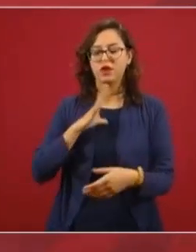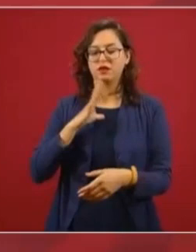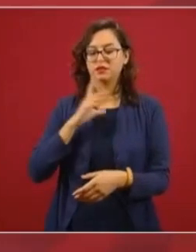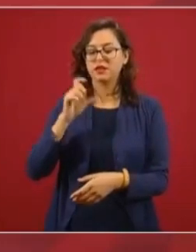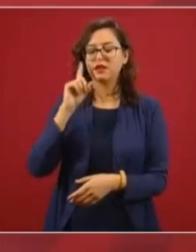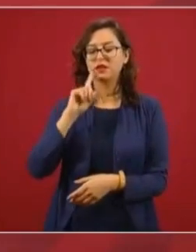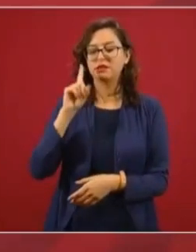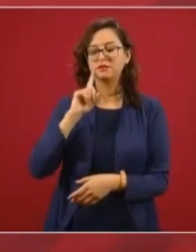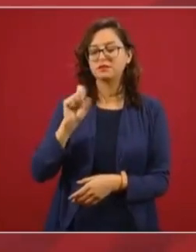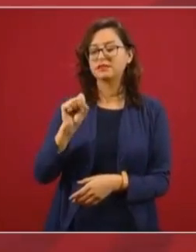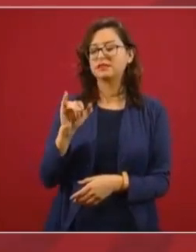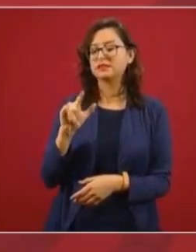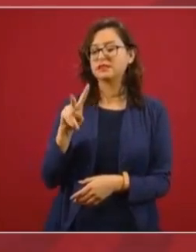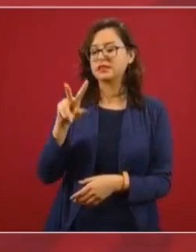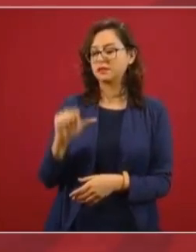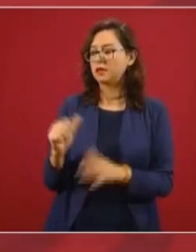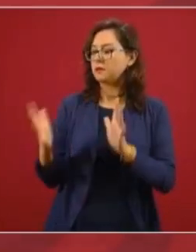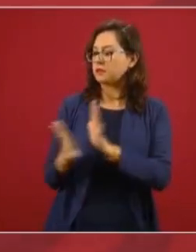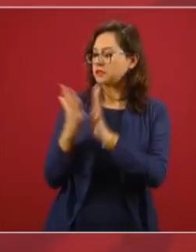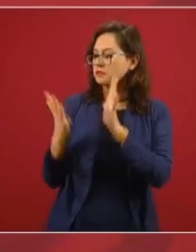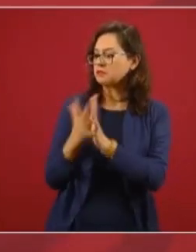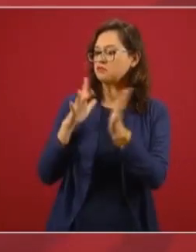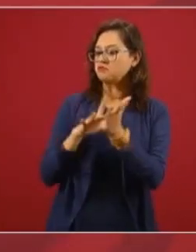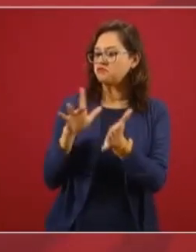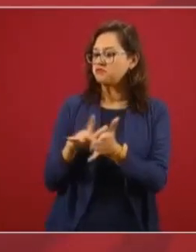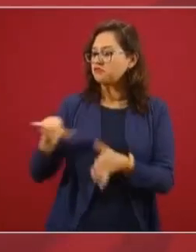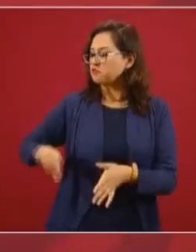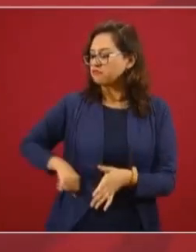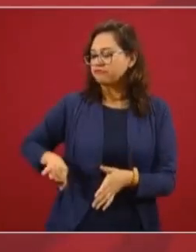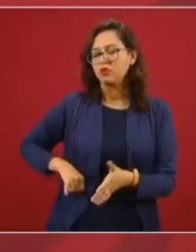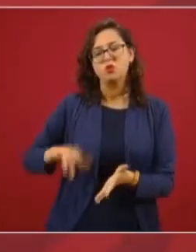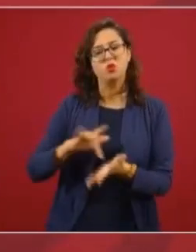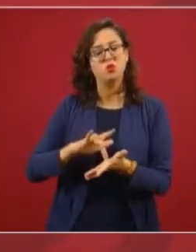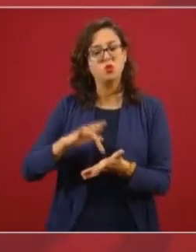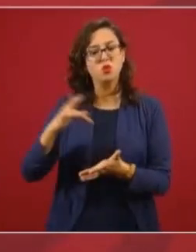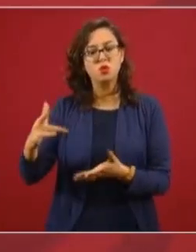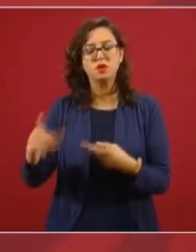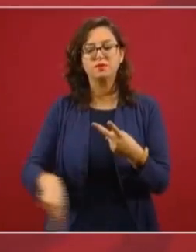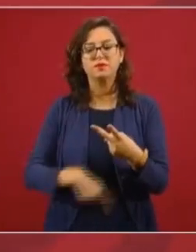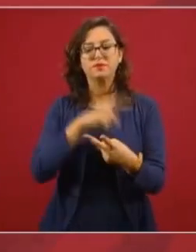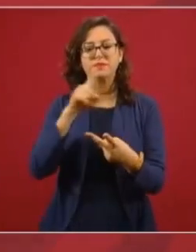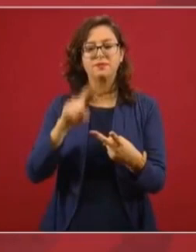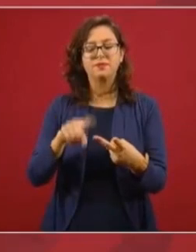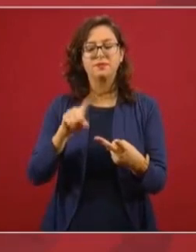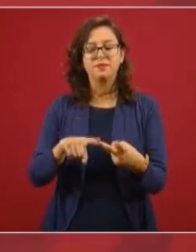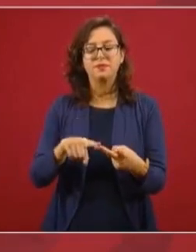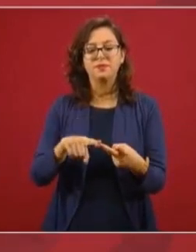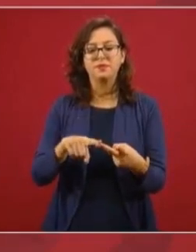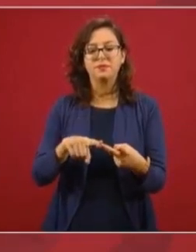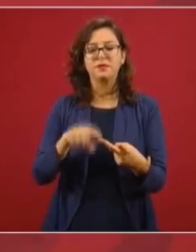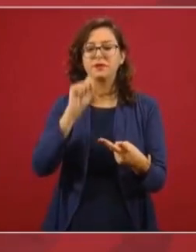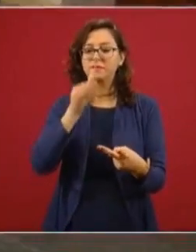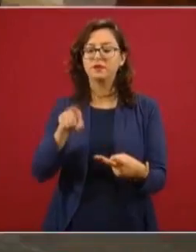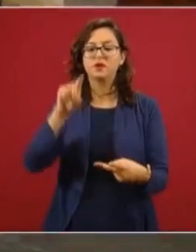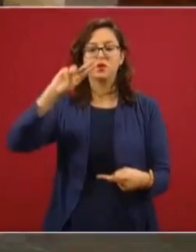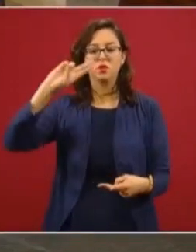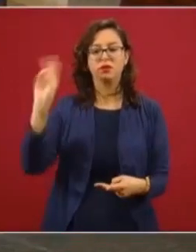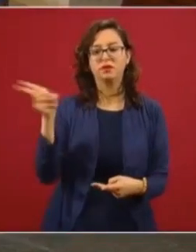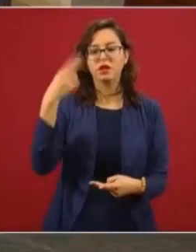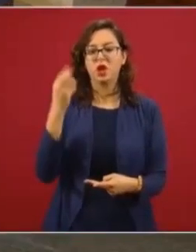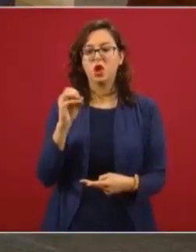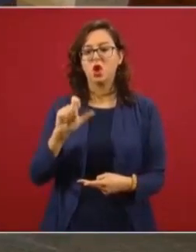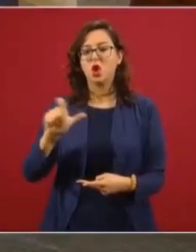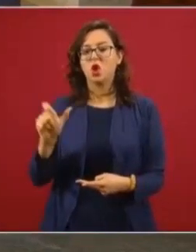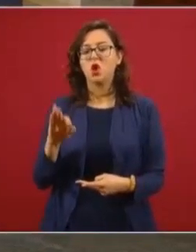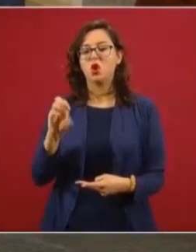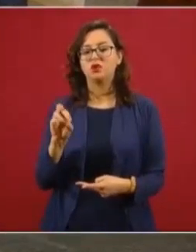Muchas gracias por todo el apoyo, la participación que han tenido, el interés que han tenido. También, desde luego, la Universidad de Oxford, que tiene un